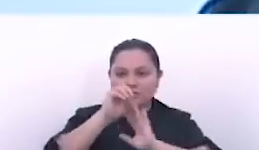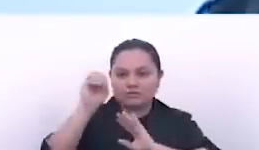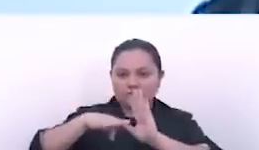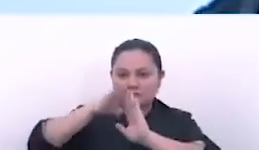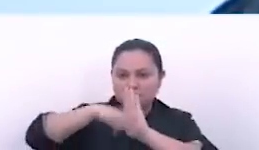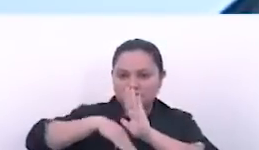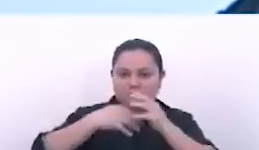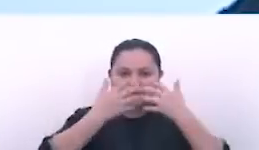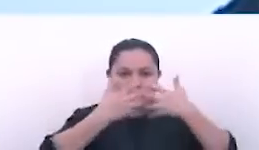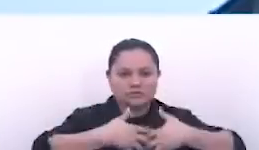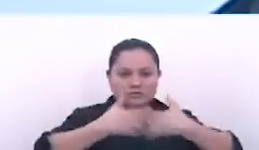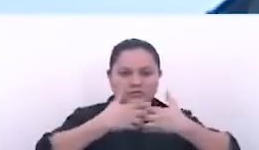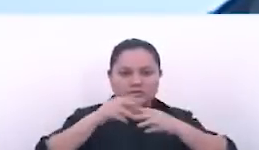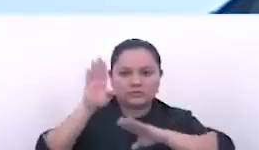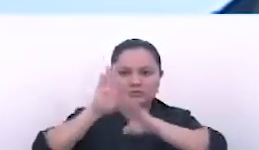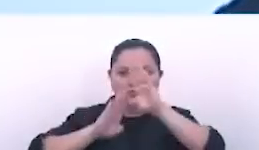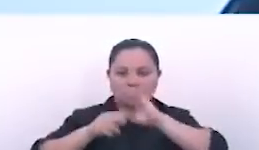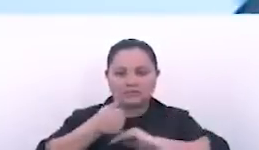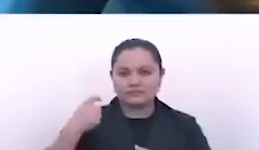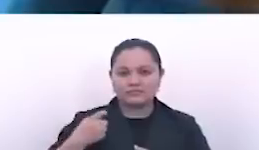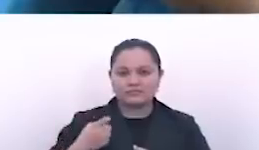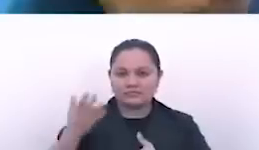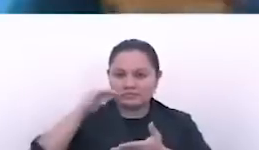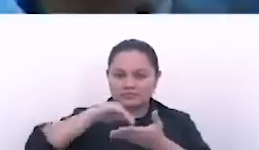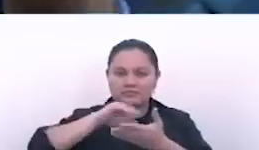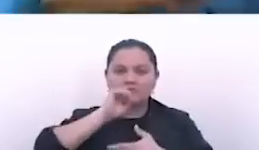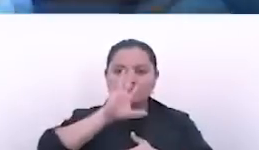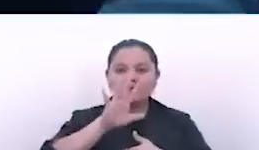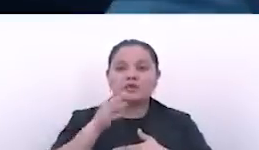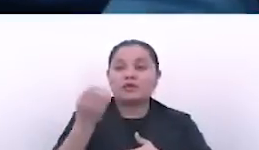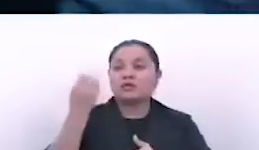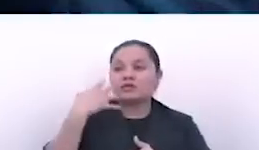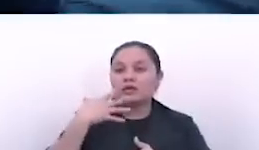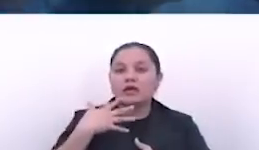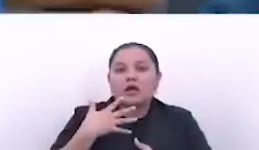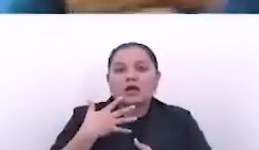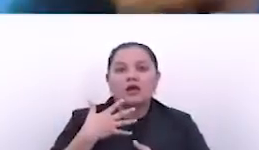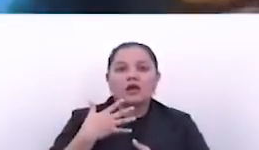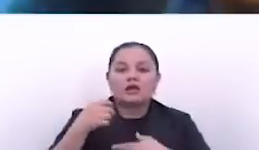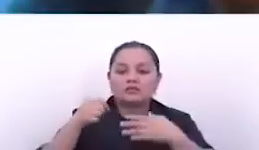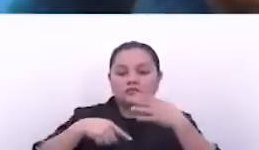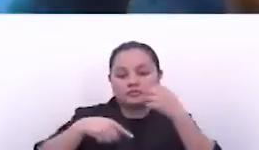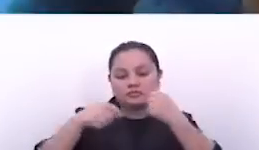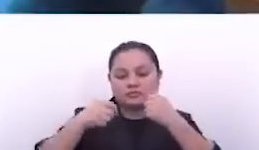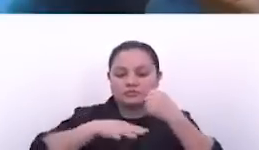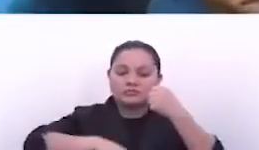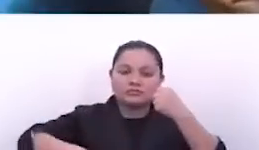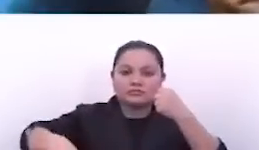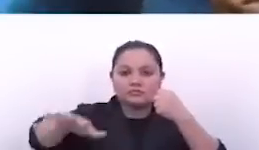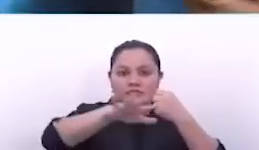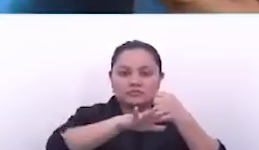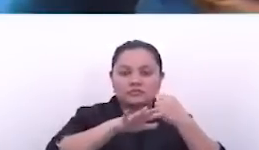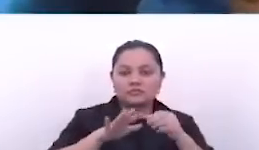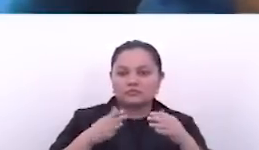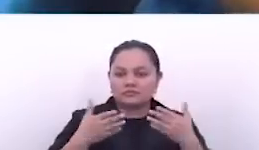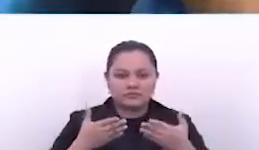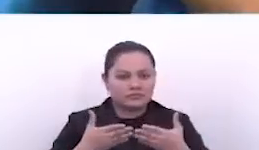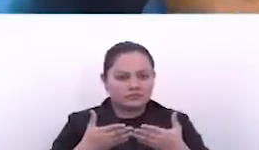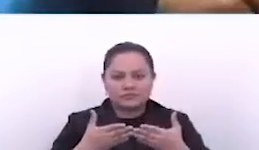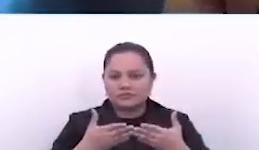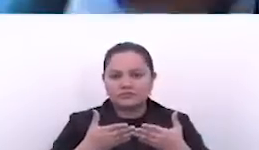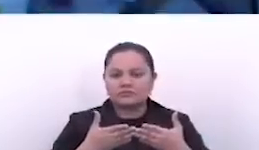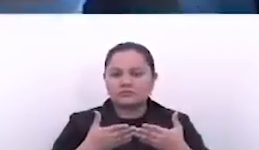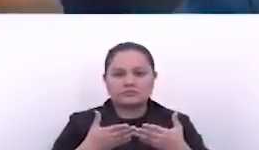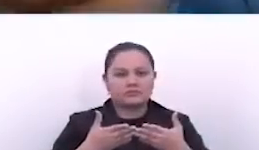y seguimos haciendo historia. Buenas tardes. Ahora nos dicen que sí están cultivando esas tierras, zonas donde, como